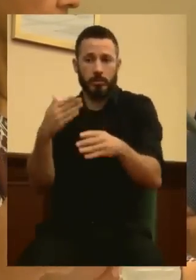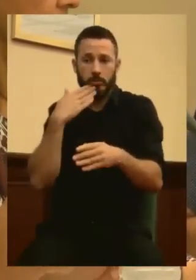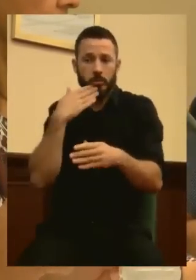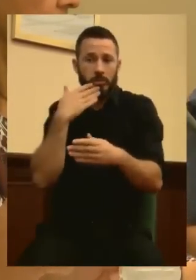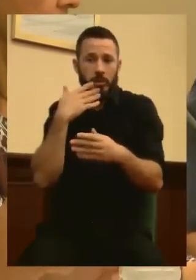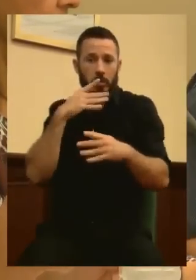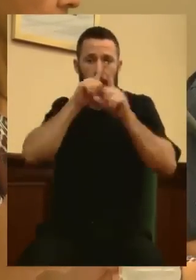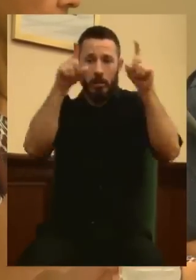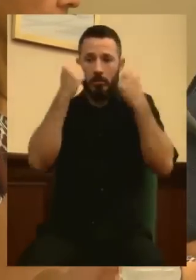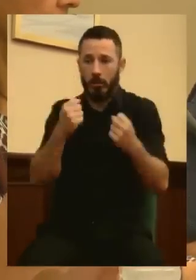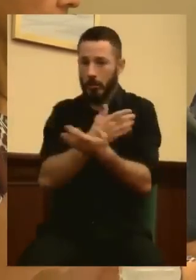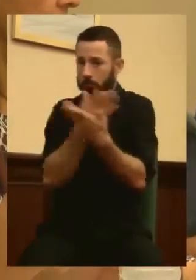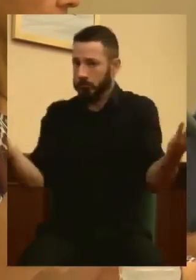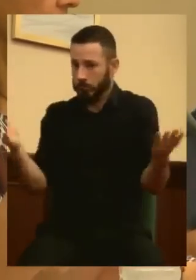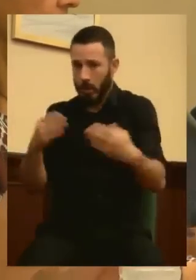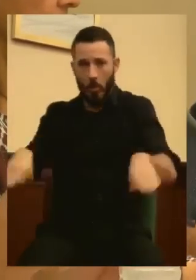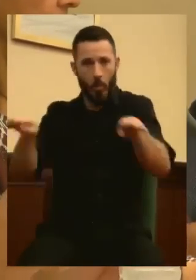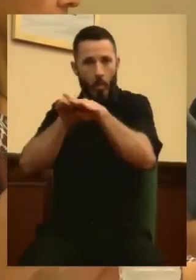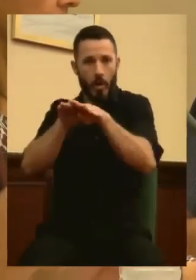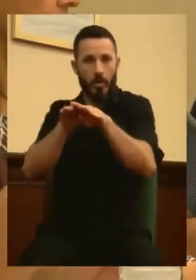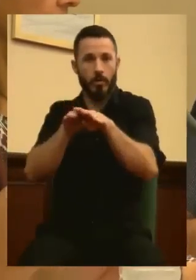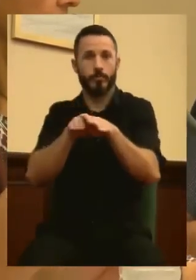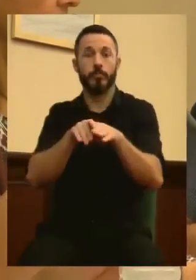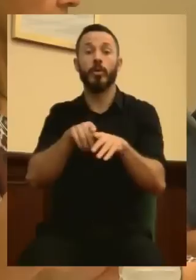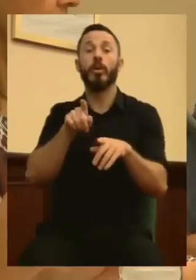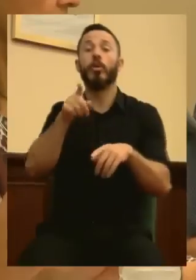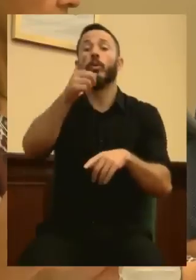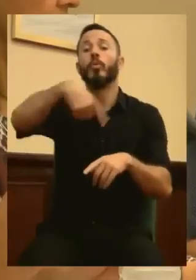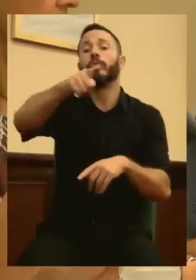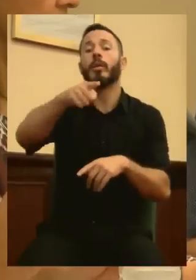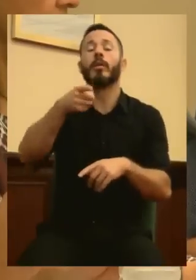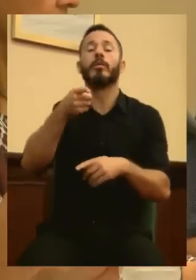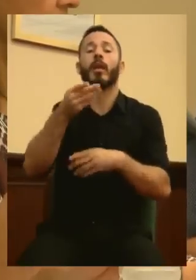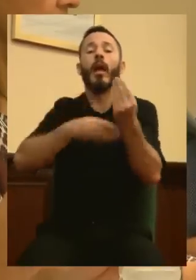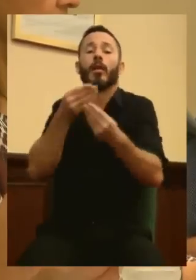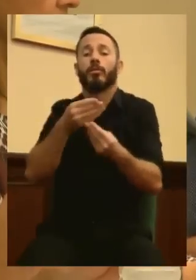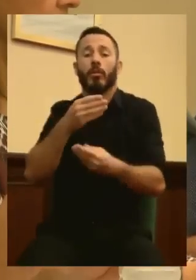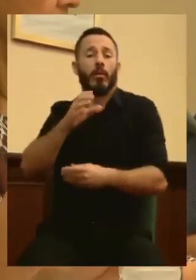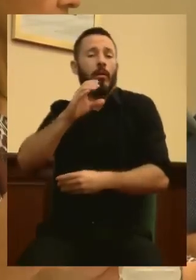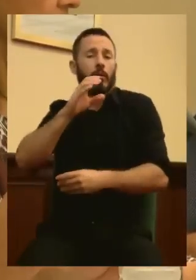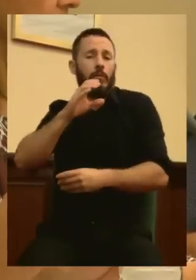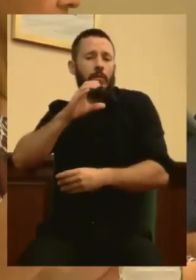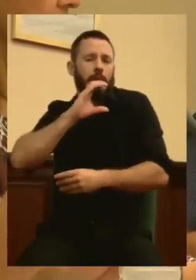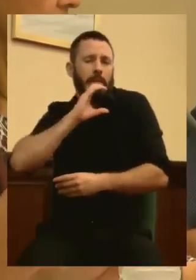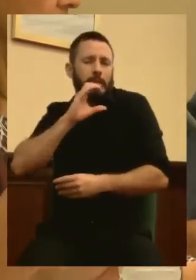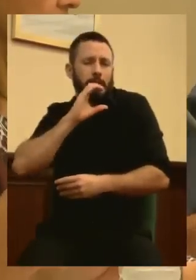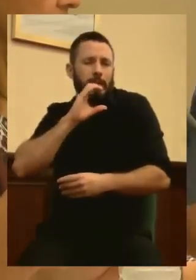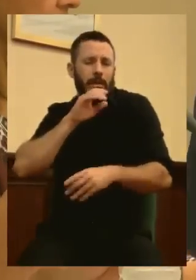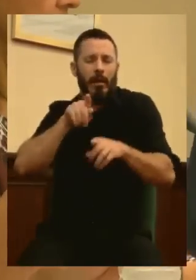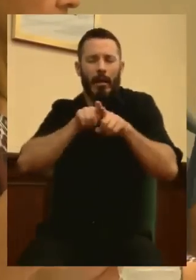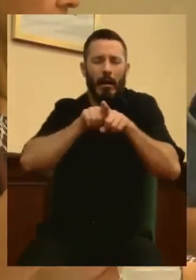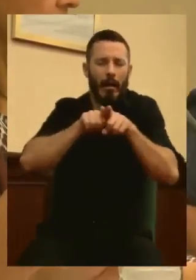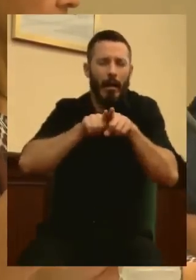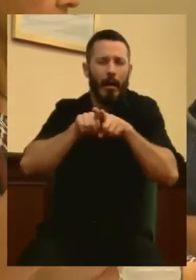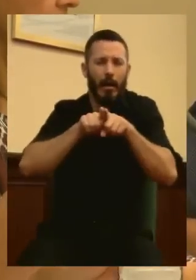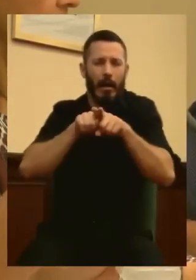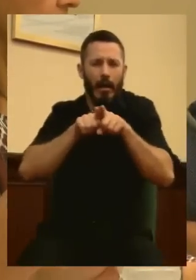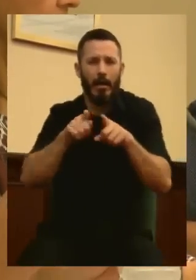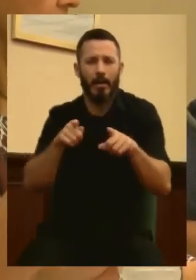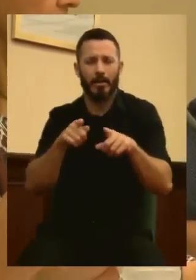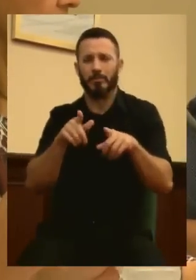entidad. ¿Qué han hecho ustedes con esta iniciativa? Criticarla por activa y por pasiva, de forma